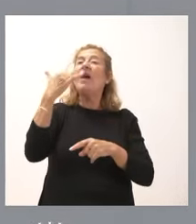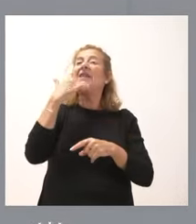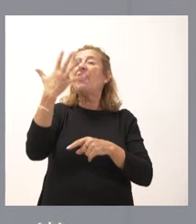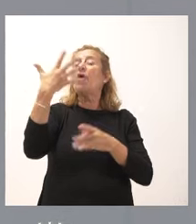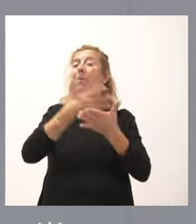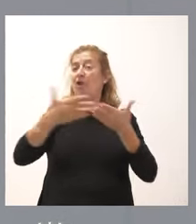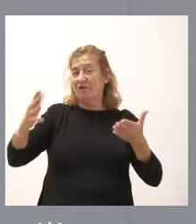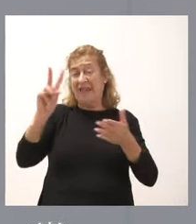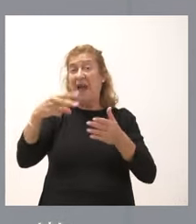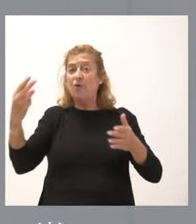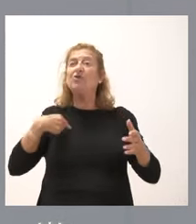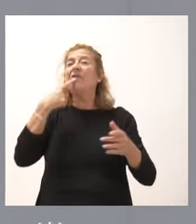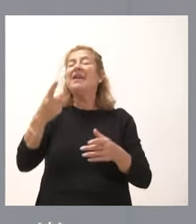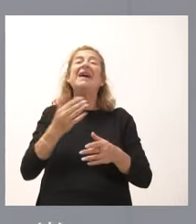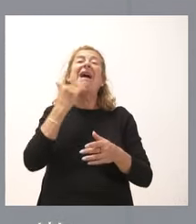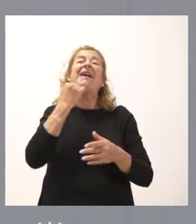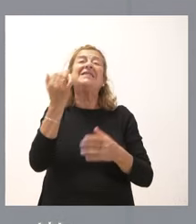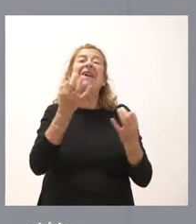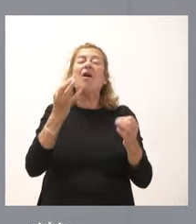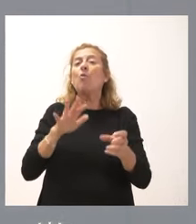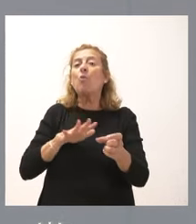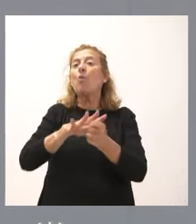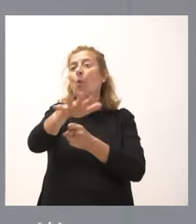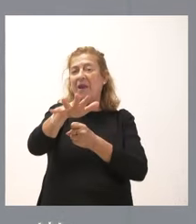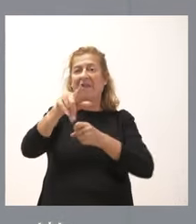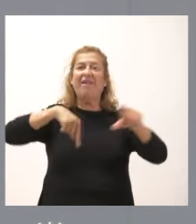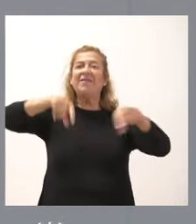Y con esto lo que estamos haciendo básicamente es cubrir el